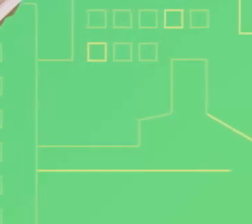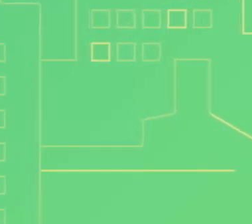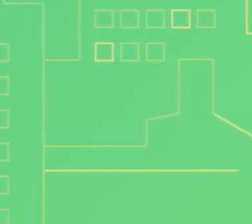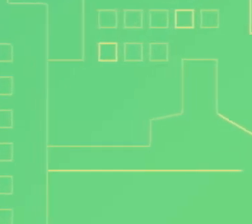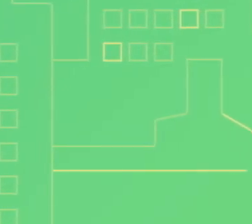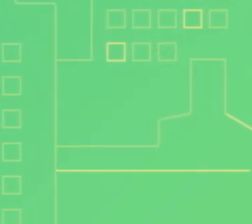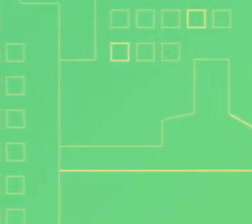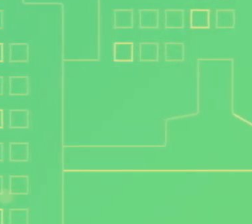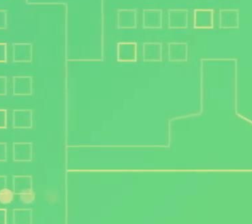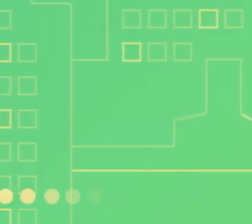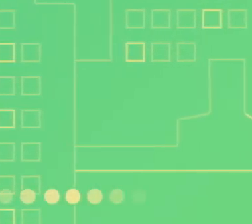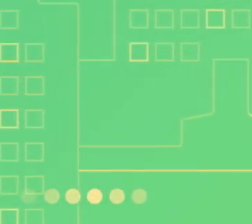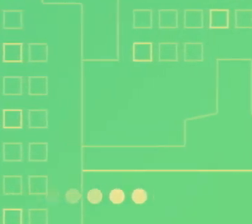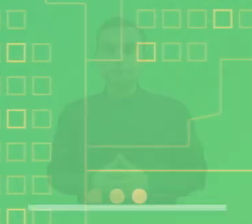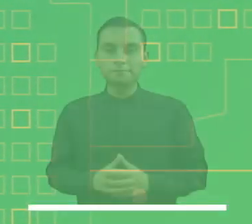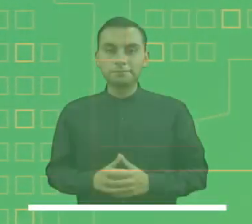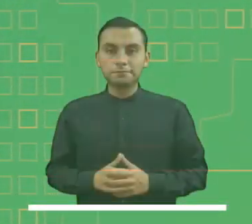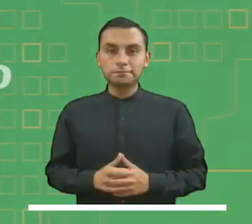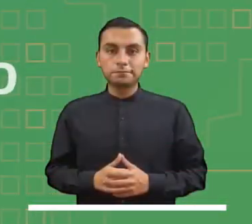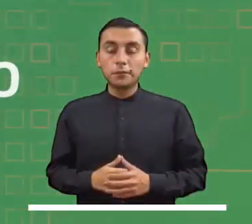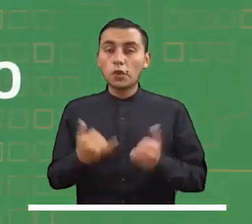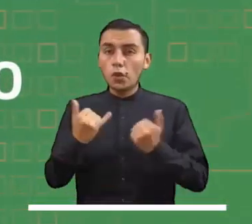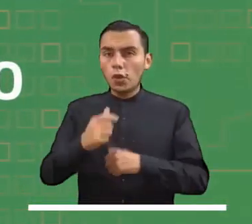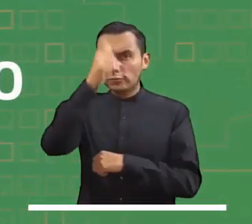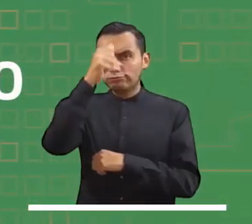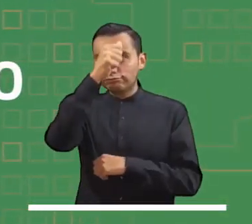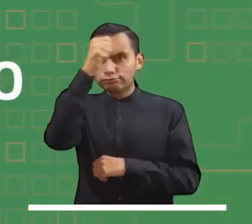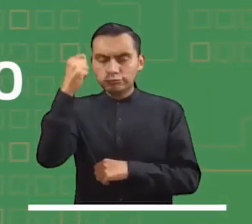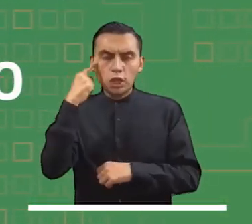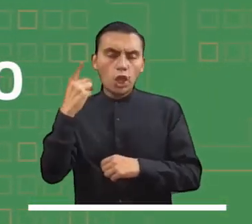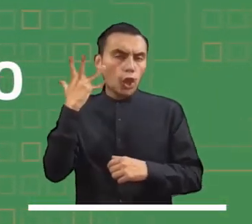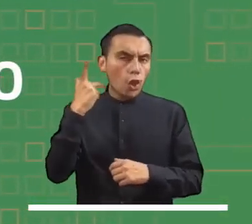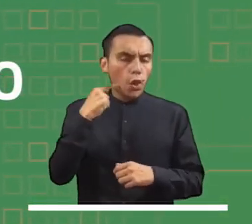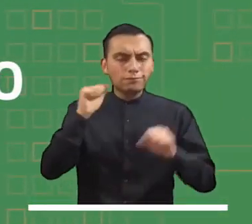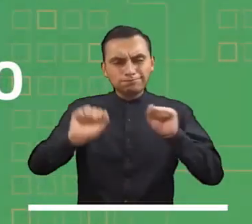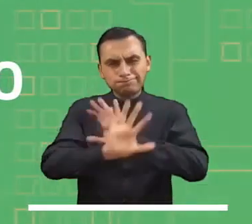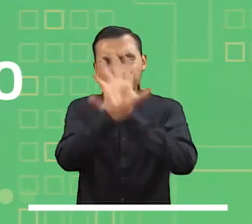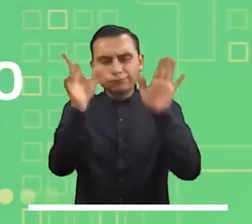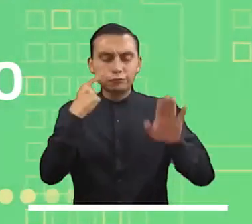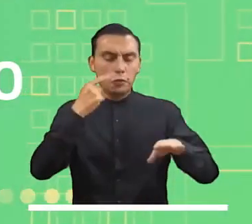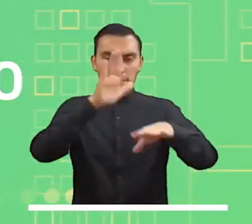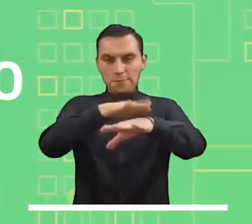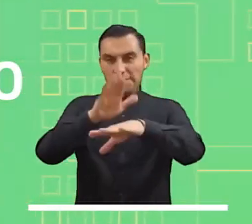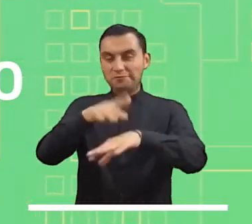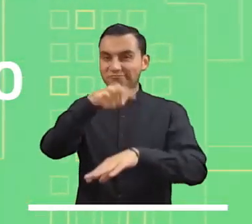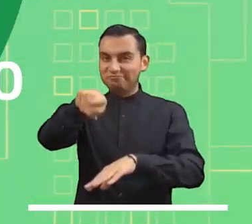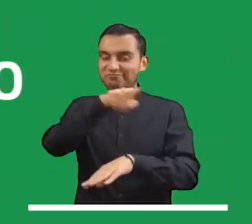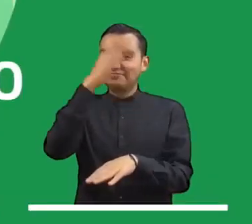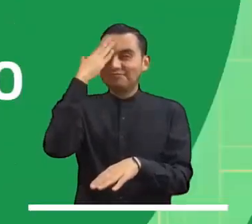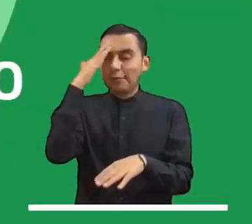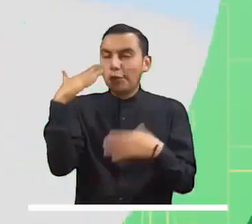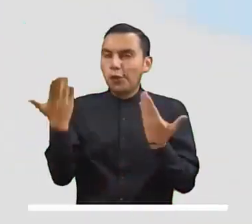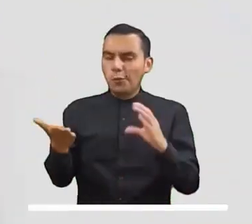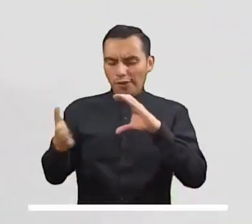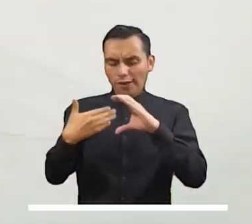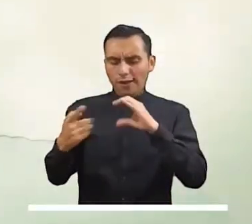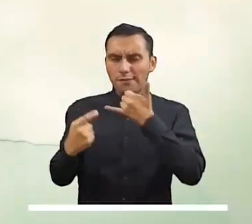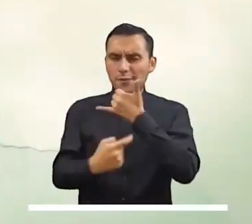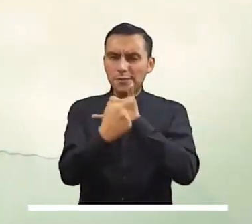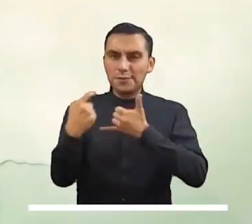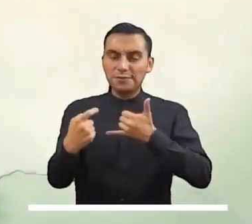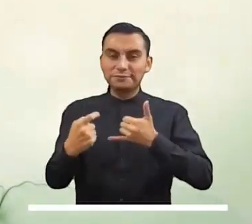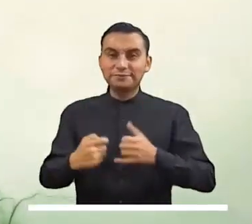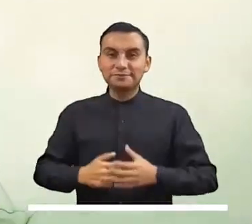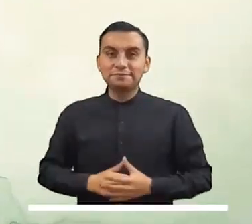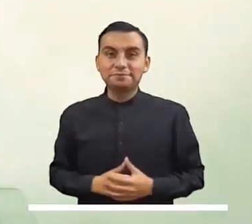Es domingo y como todas las mañanas, aquí estamos para presentarles la información más reciente del pronóstico del tiempo. Las nubes y las